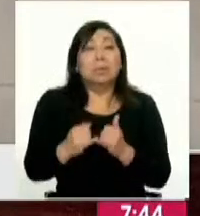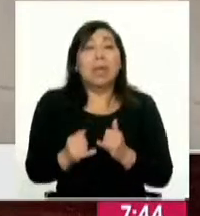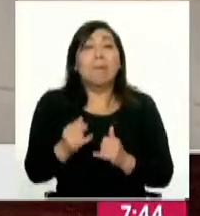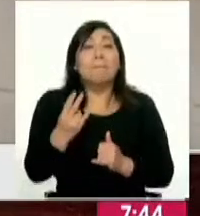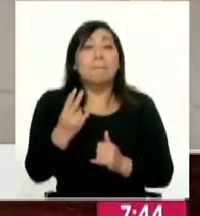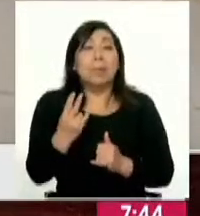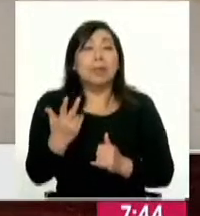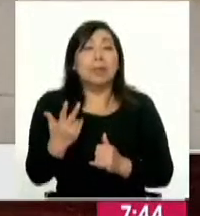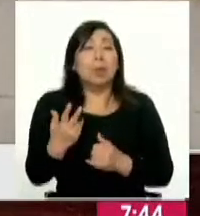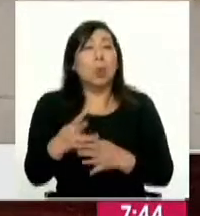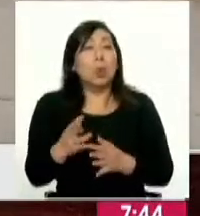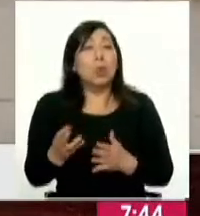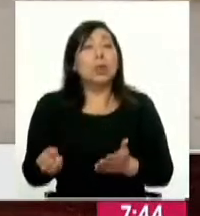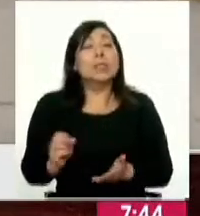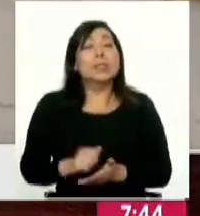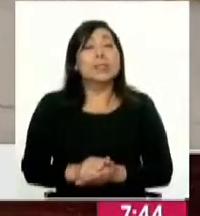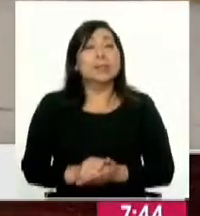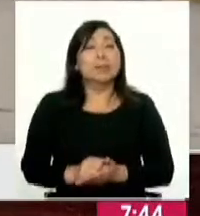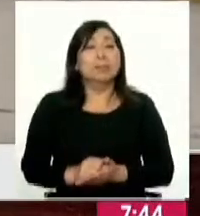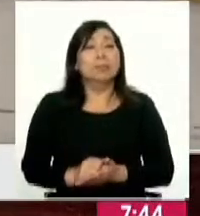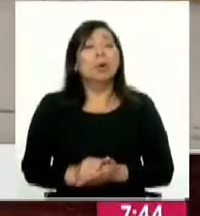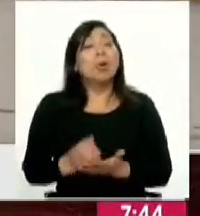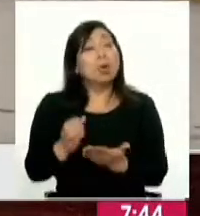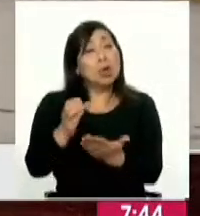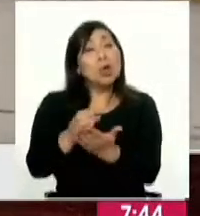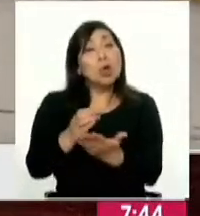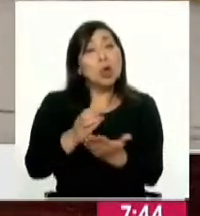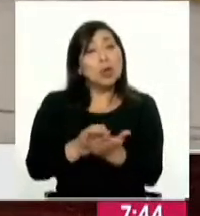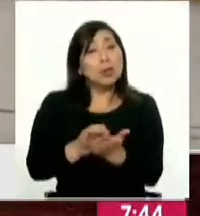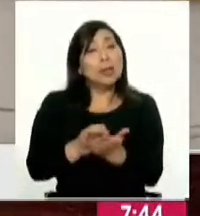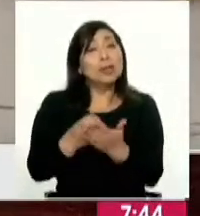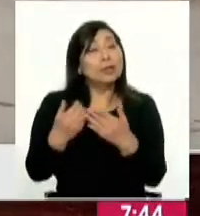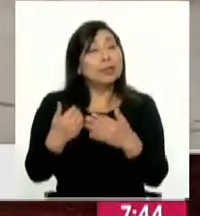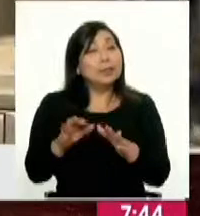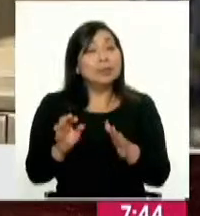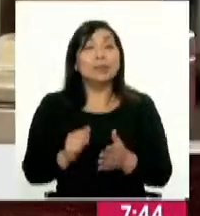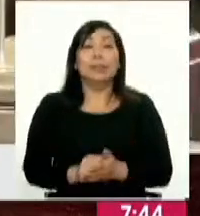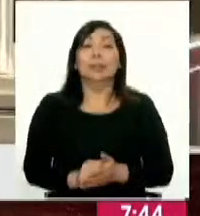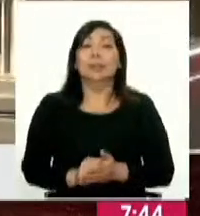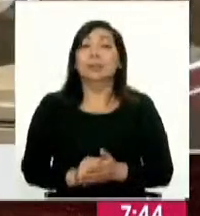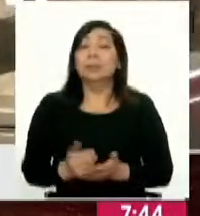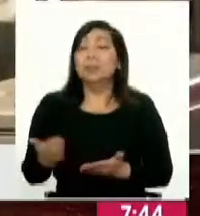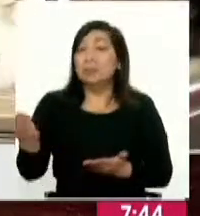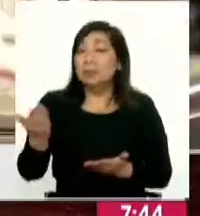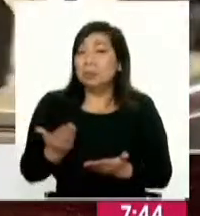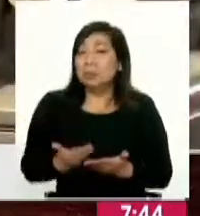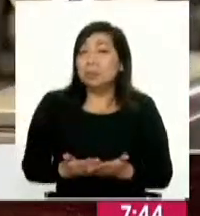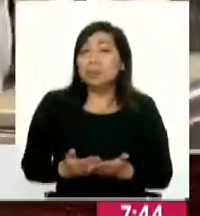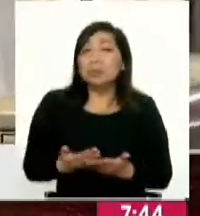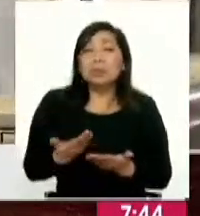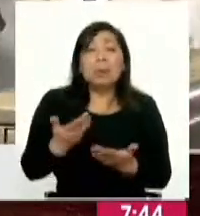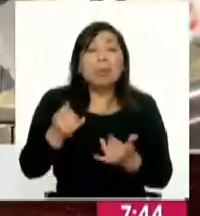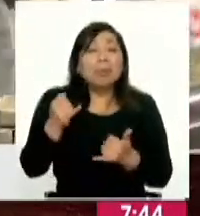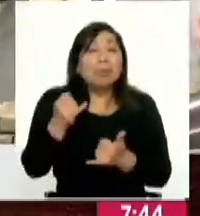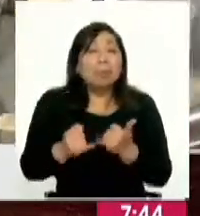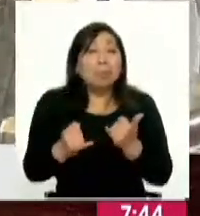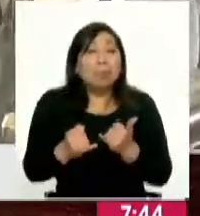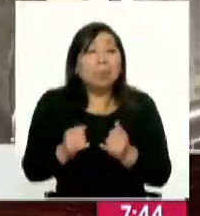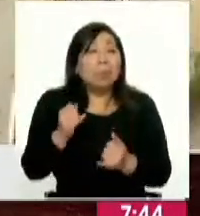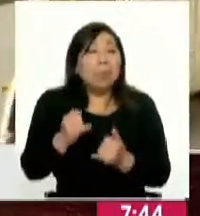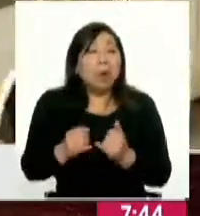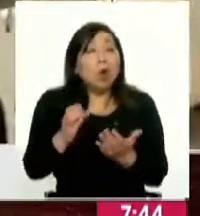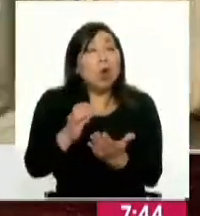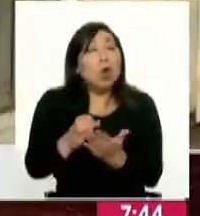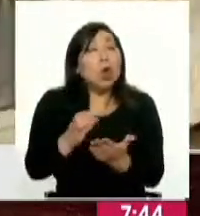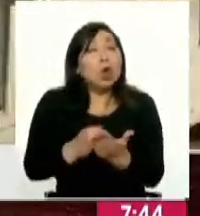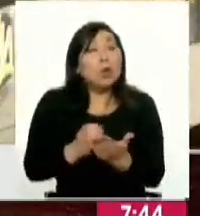23 de julio nosotros en virtud del contrato hemos este indicado que ya hay causales de caducidad por vencimiento del